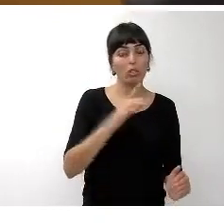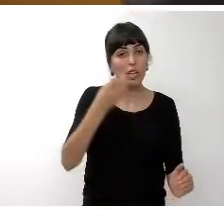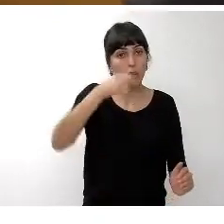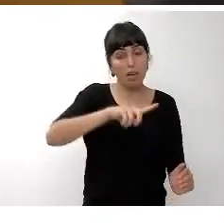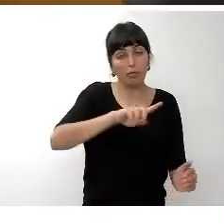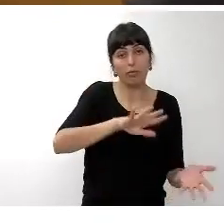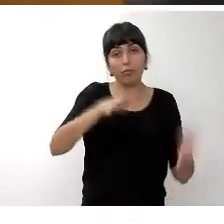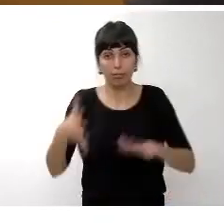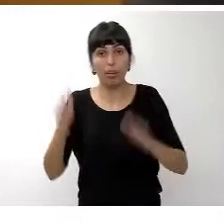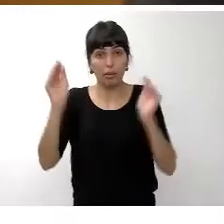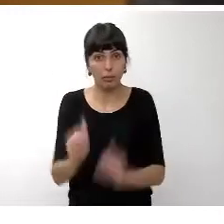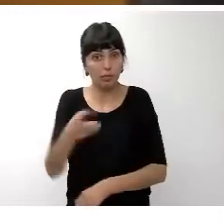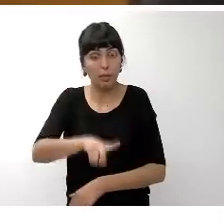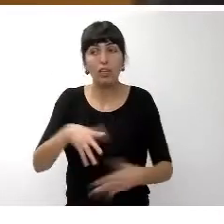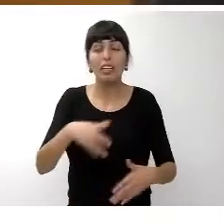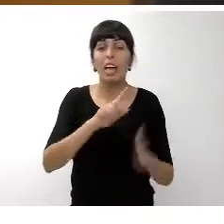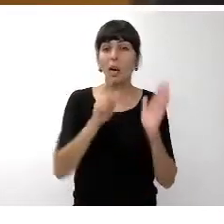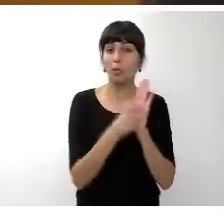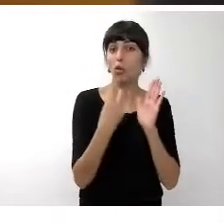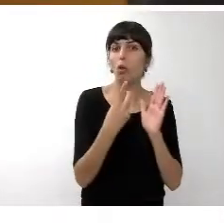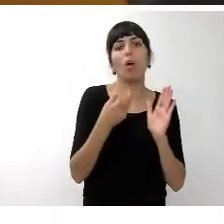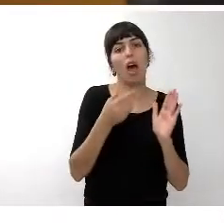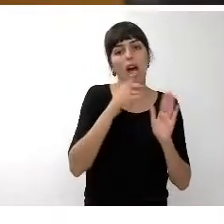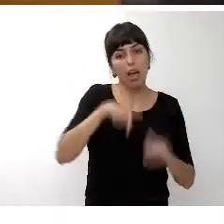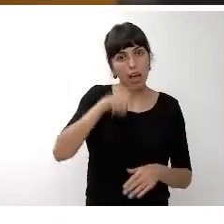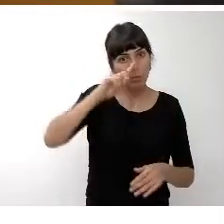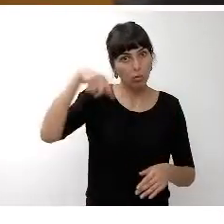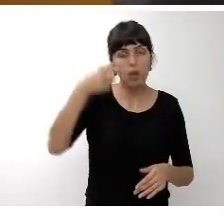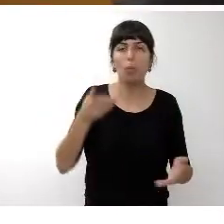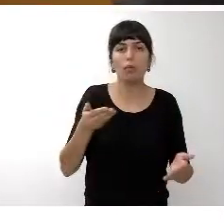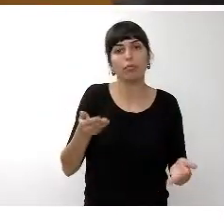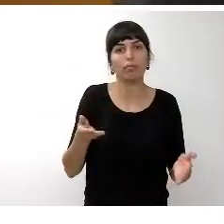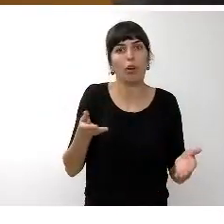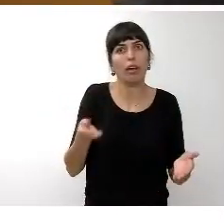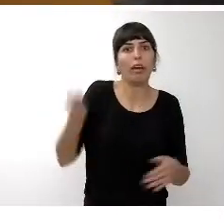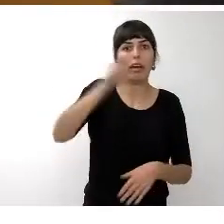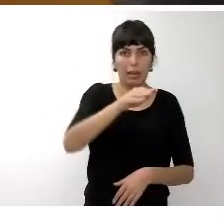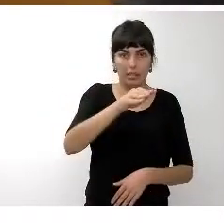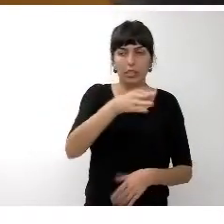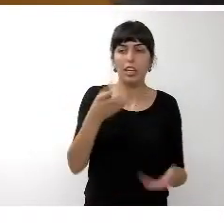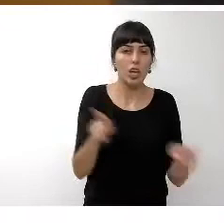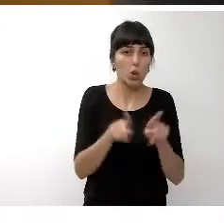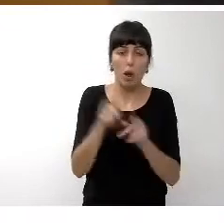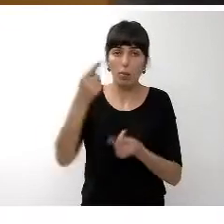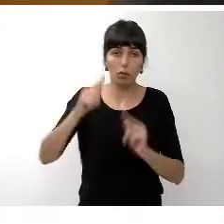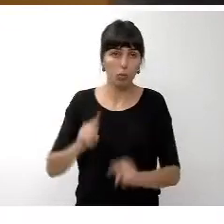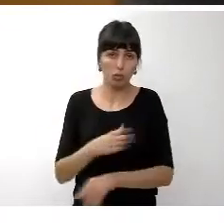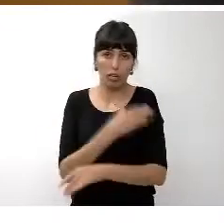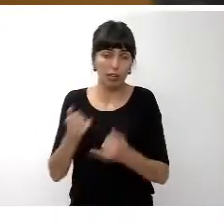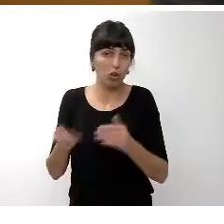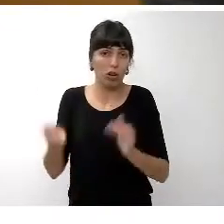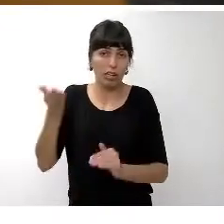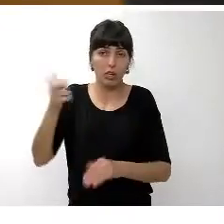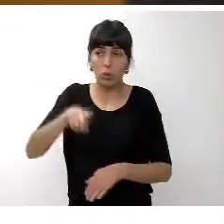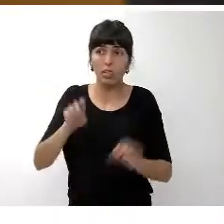el capítulo 2 va a crecer en la línea en que crece el presupuesto del Cabildo para el año 2016 es decir en un 5